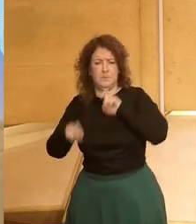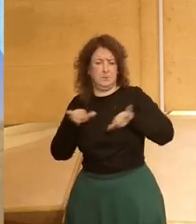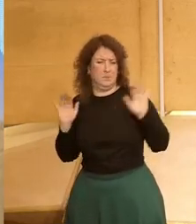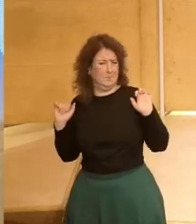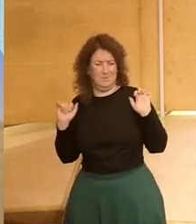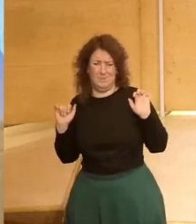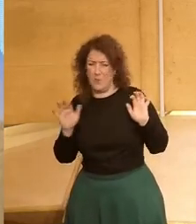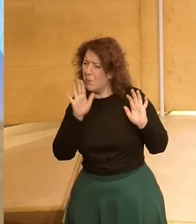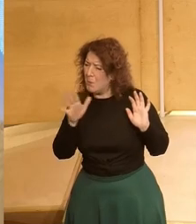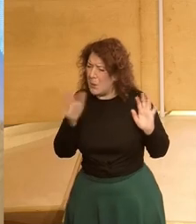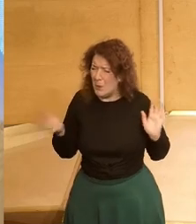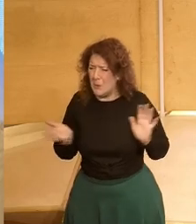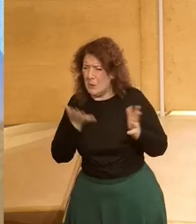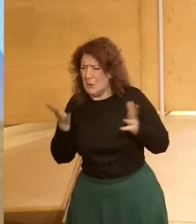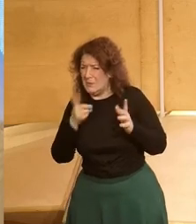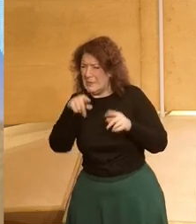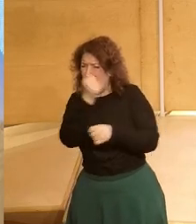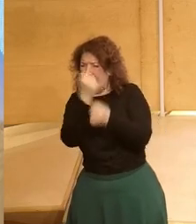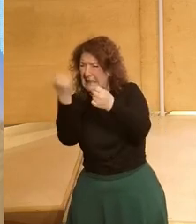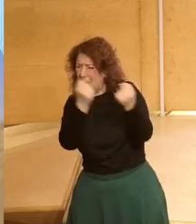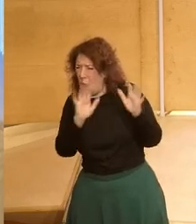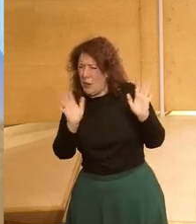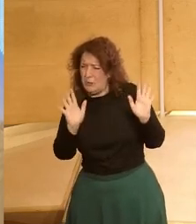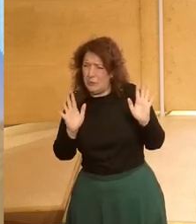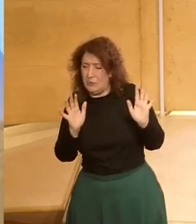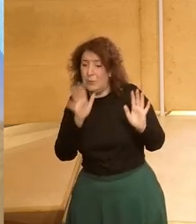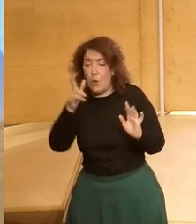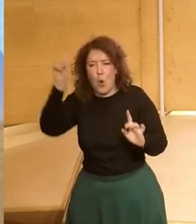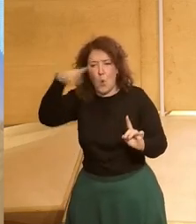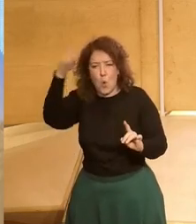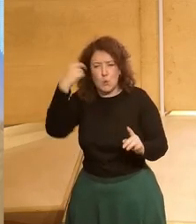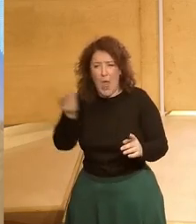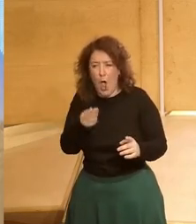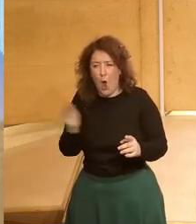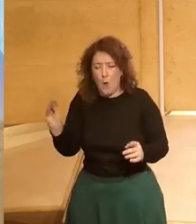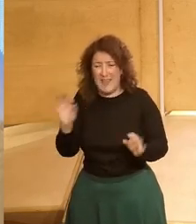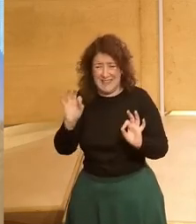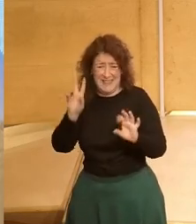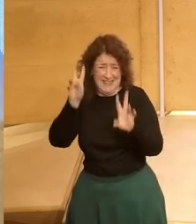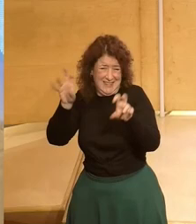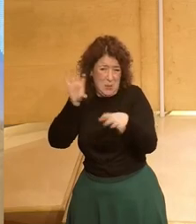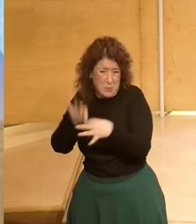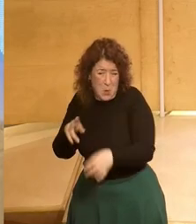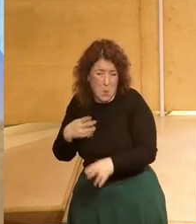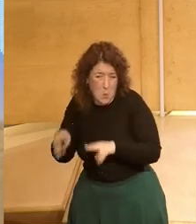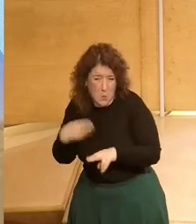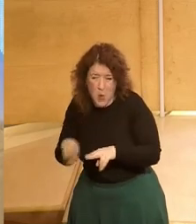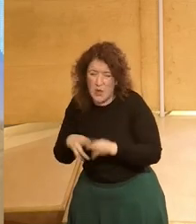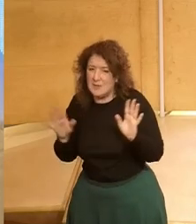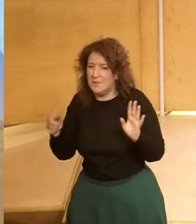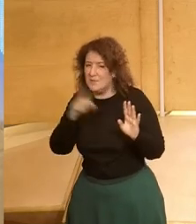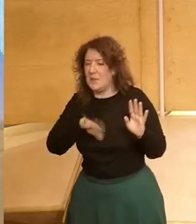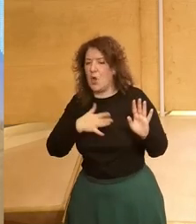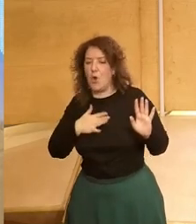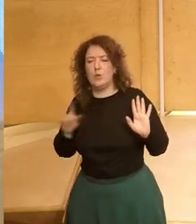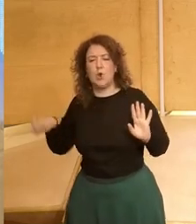porque lo ven un poco como algo institucional hoy leía que en la cultura política de los jóvenes hay un tema que es la percepción de que hay